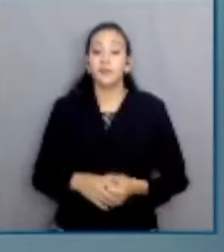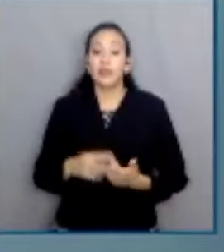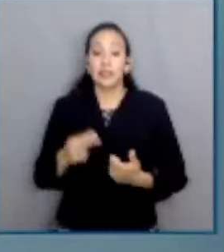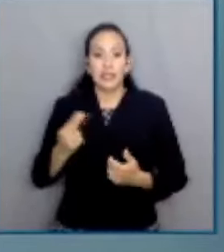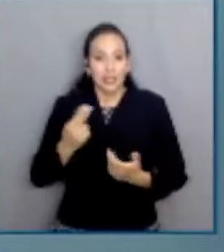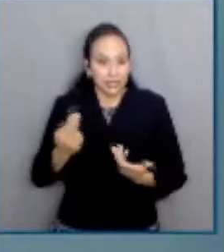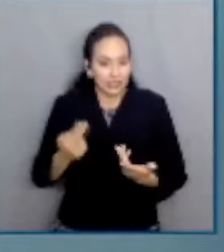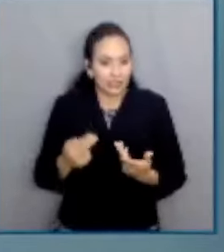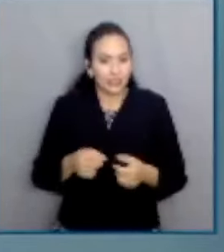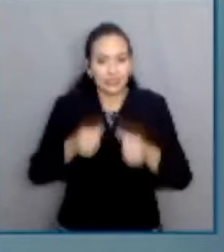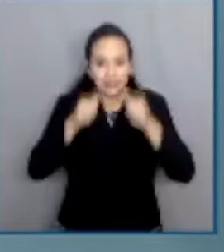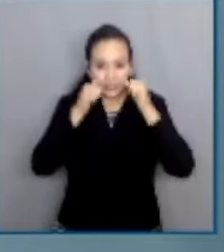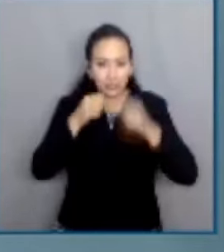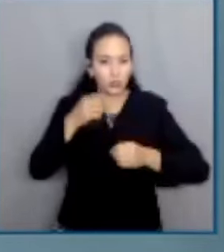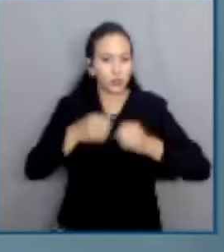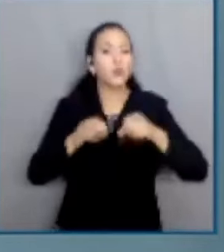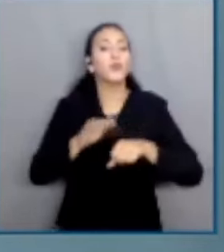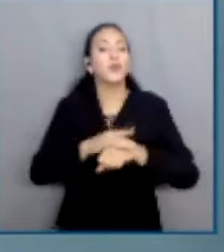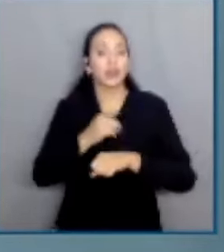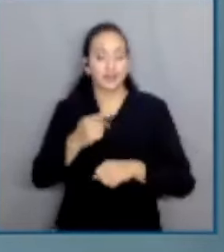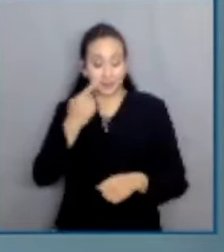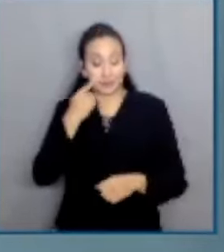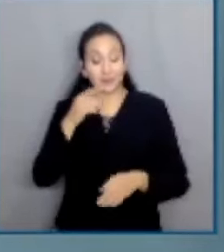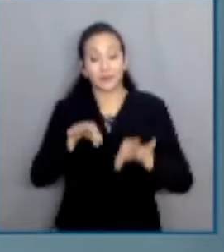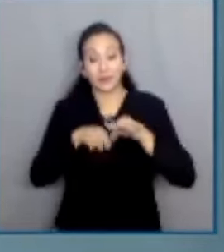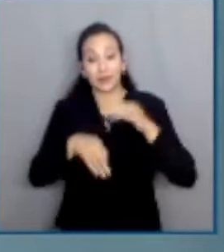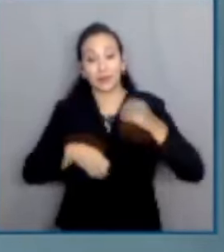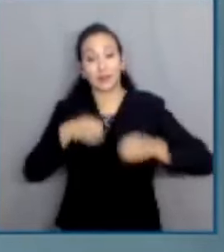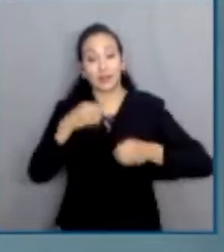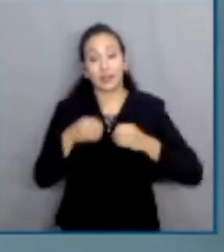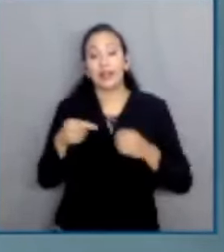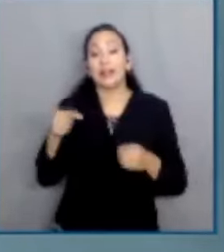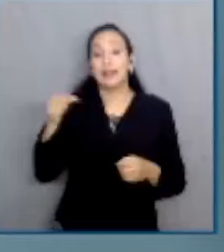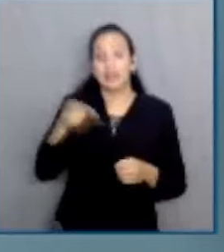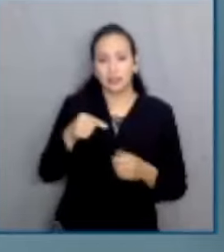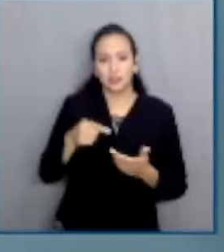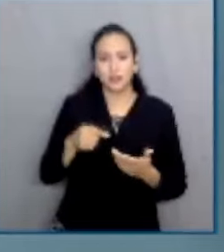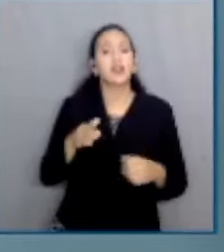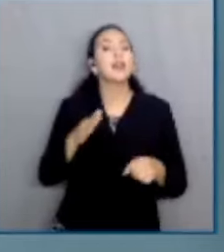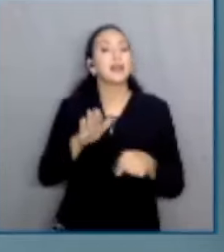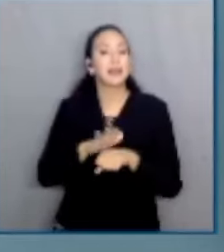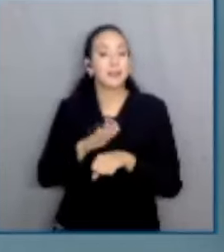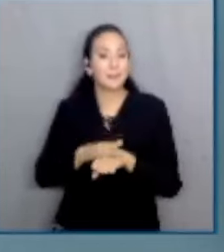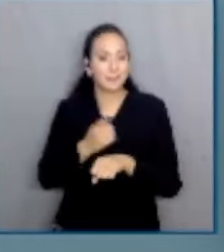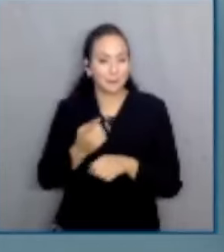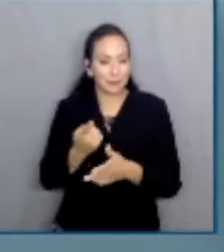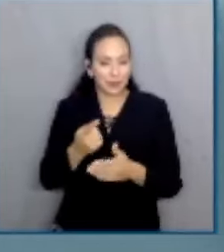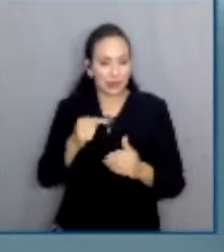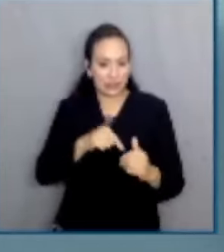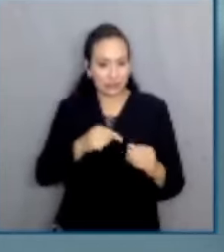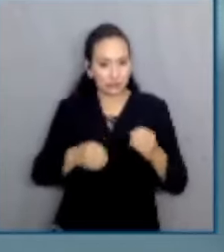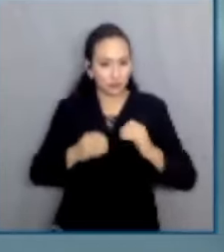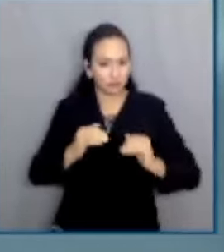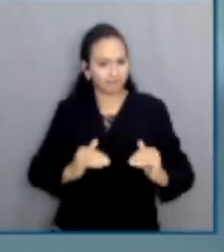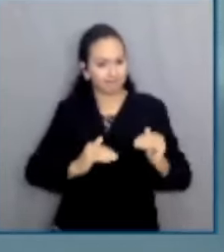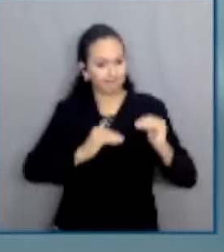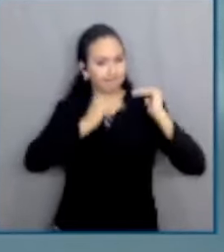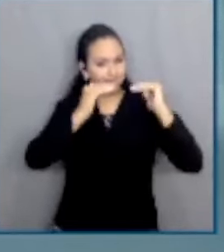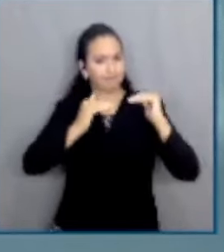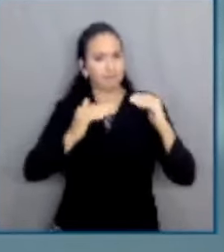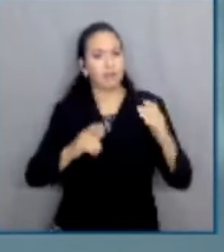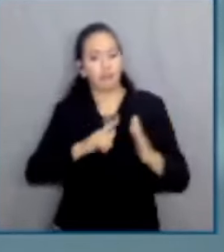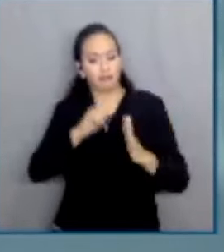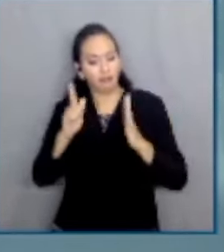hecho de que la función judicial tiene una naturaleza autoritativa, o sea, no puede salirse, digamos, de lo constitucionalmente ordenado y lo